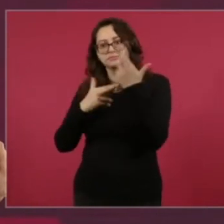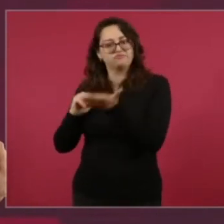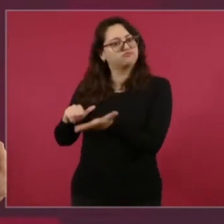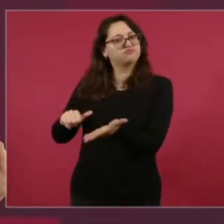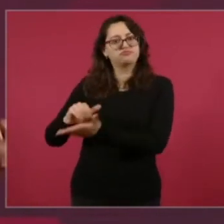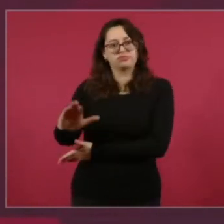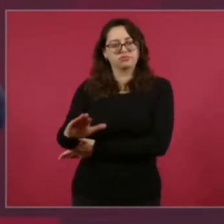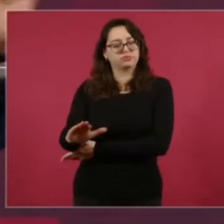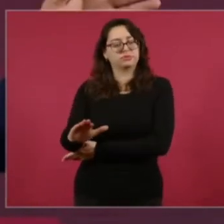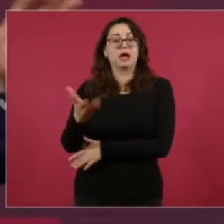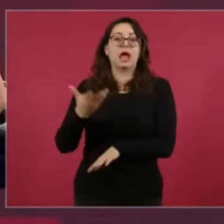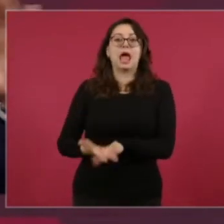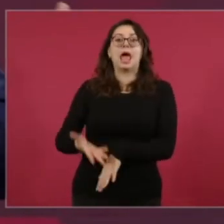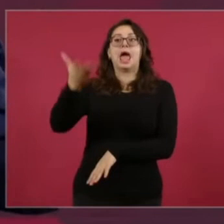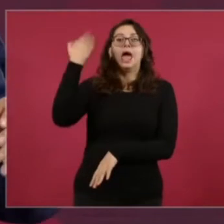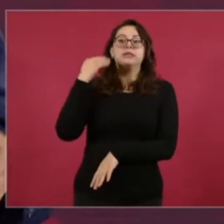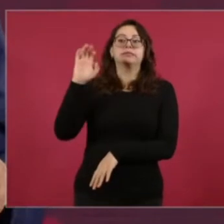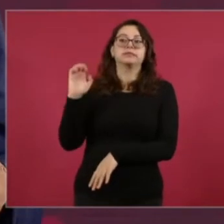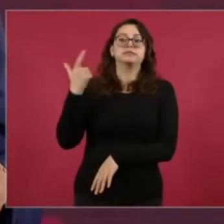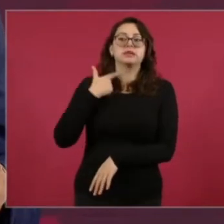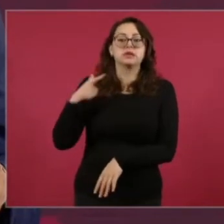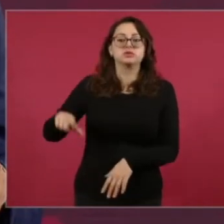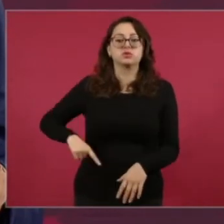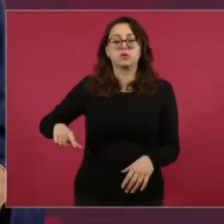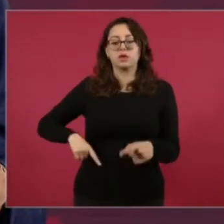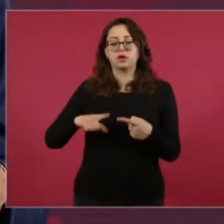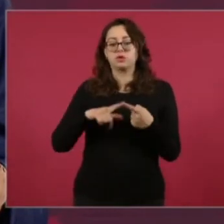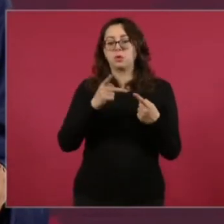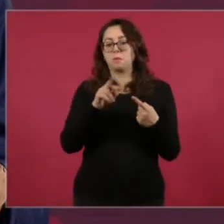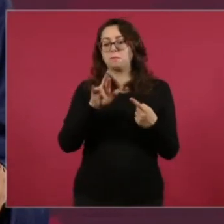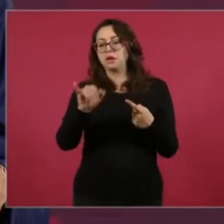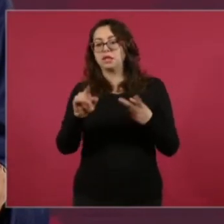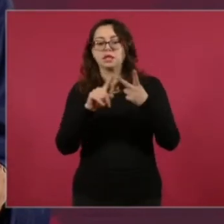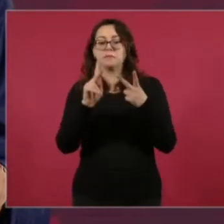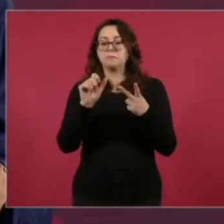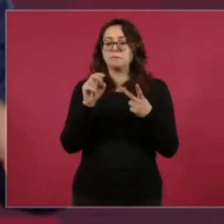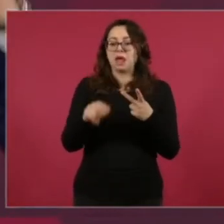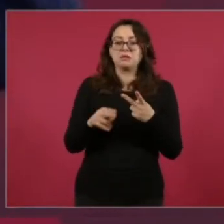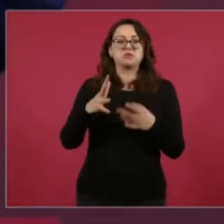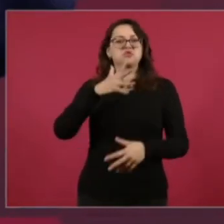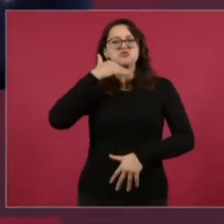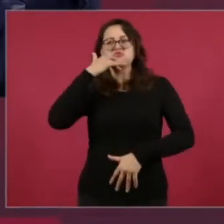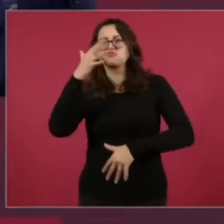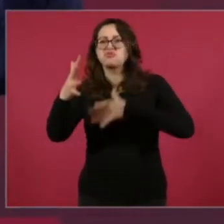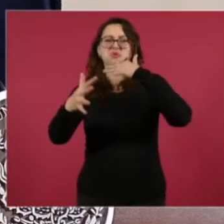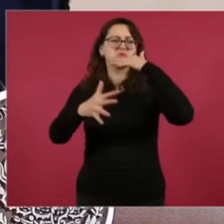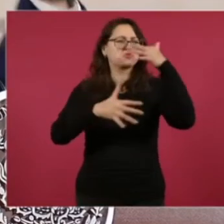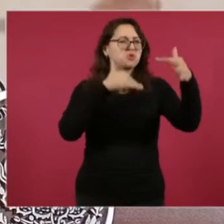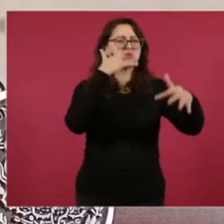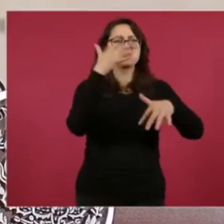que imperaba la corrupción, sobre todo arriba.